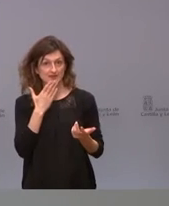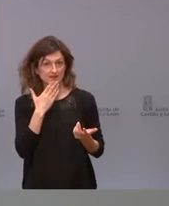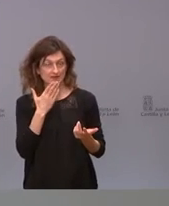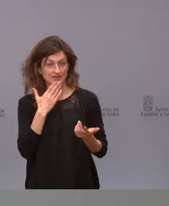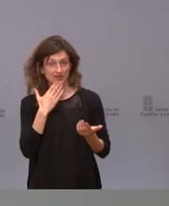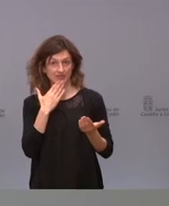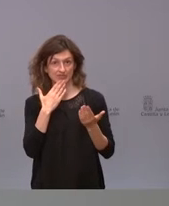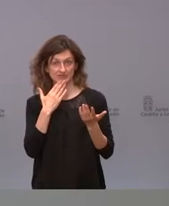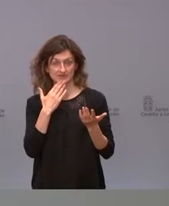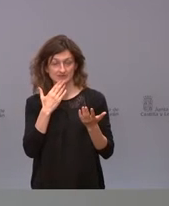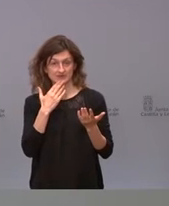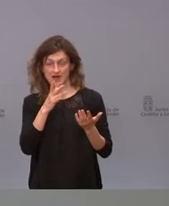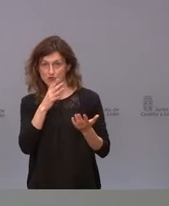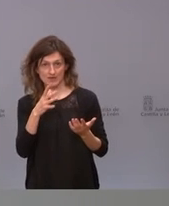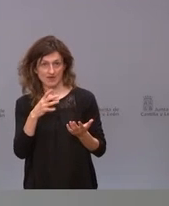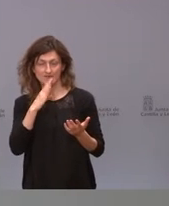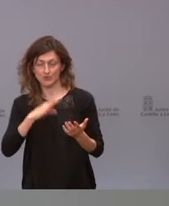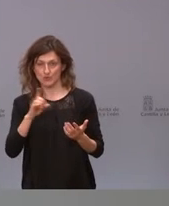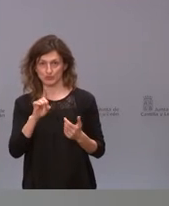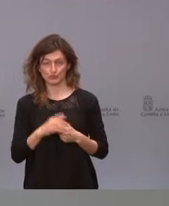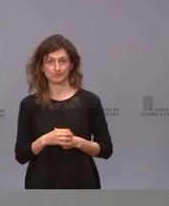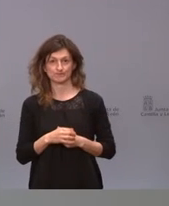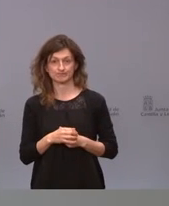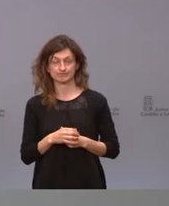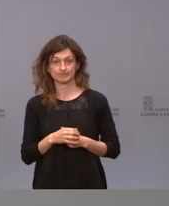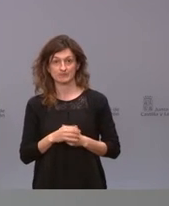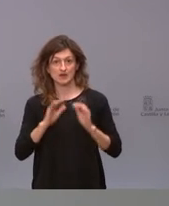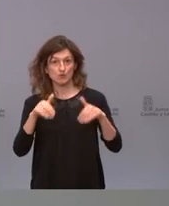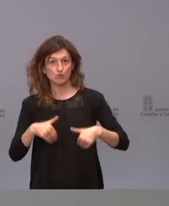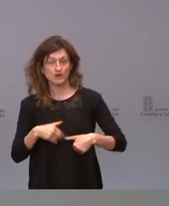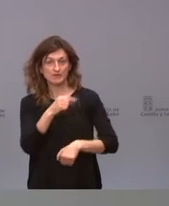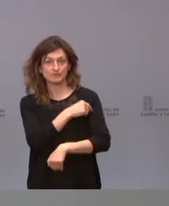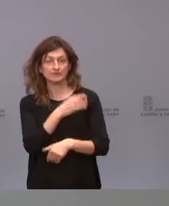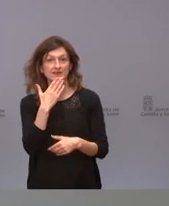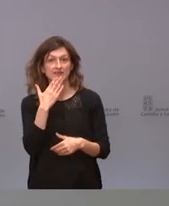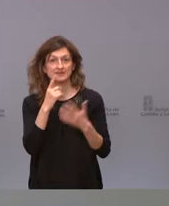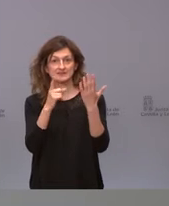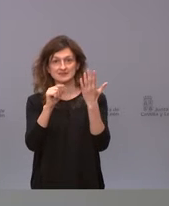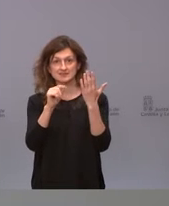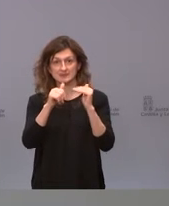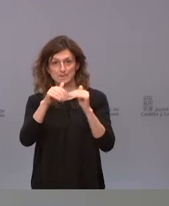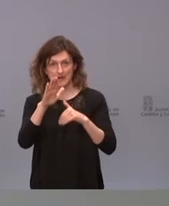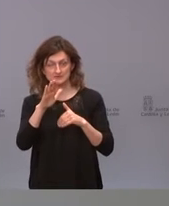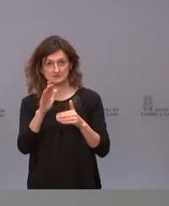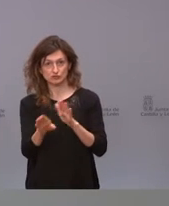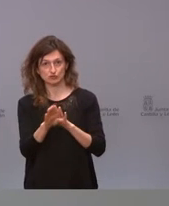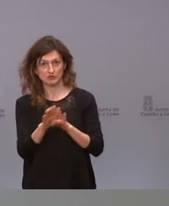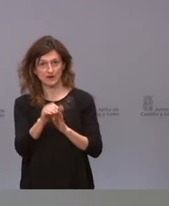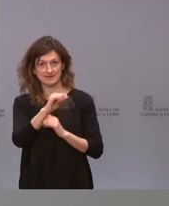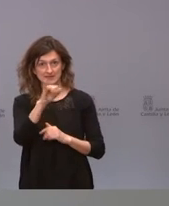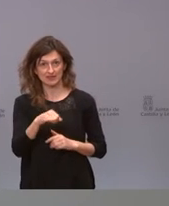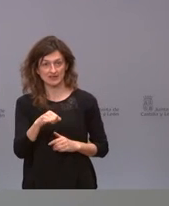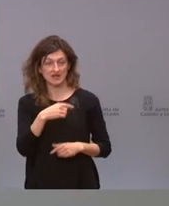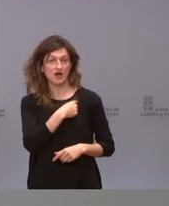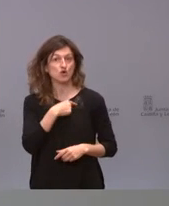mismo estarían fuera de indicación. Vamos a retomar la vacunación en las personas mayores de 60 años y nada más que la Comisión